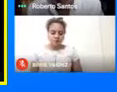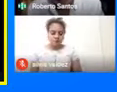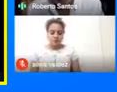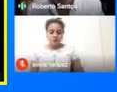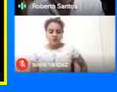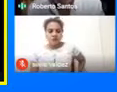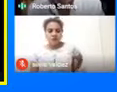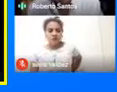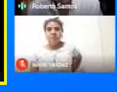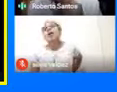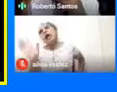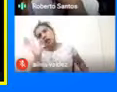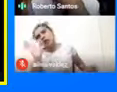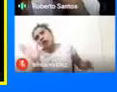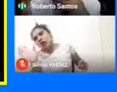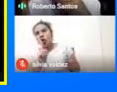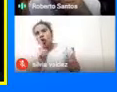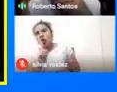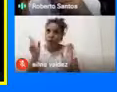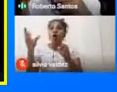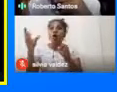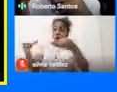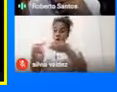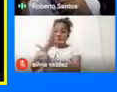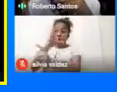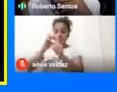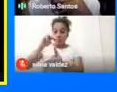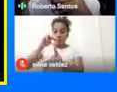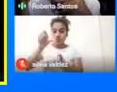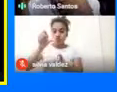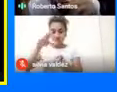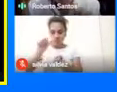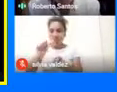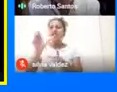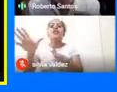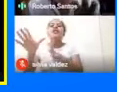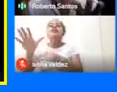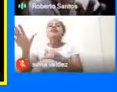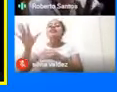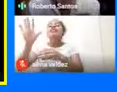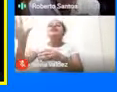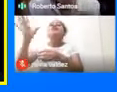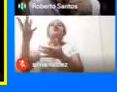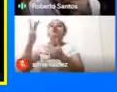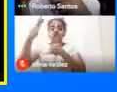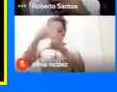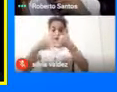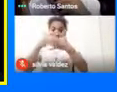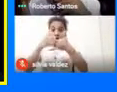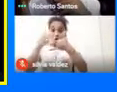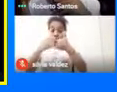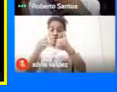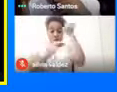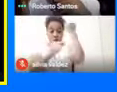No, no Bueno La cultura Muisca Es una cultura De los departamentos De Cundinamarca Boyacá